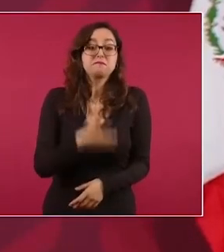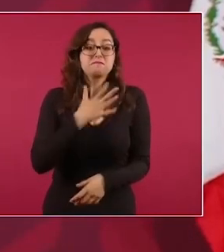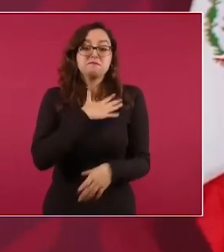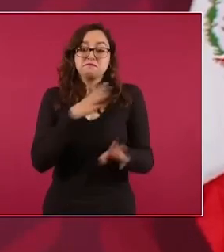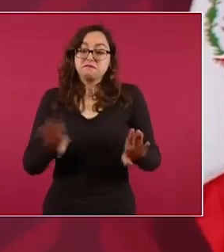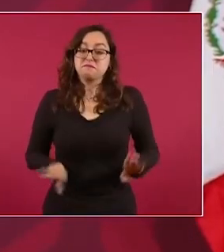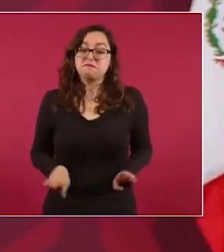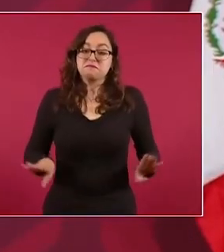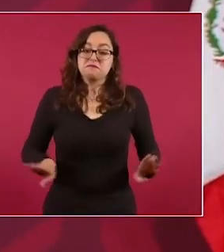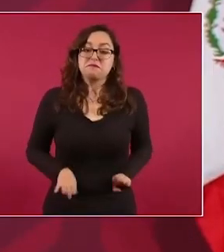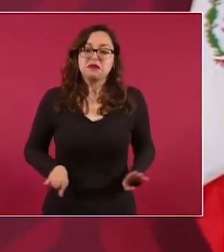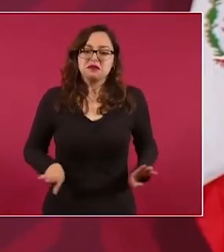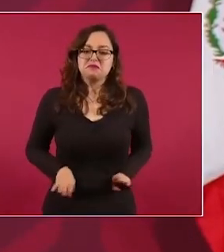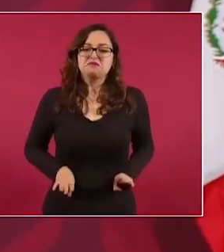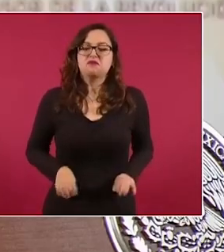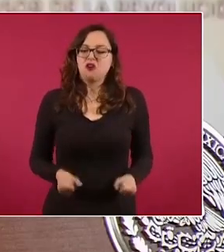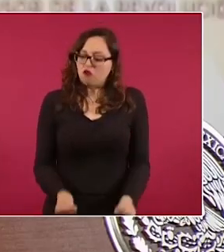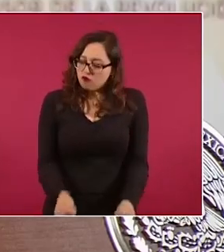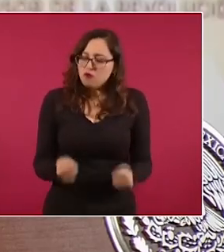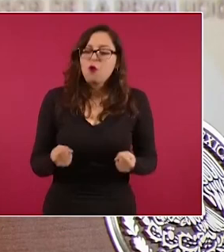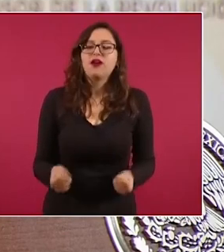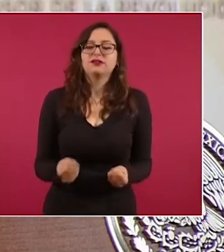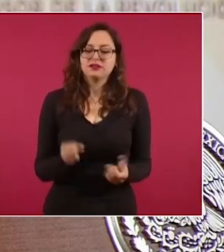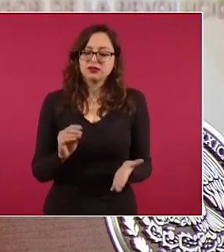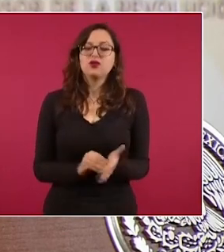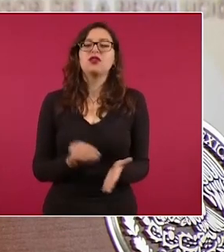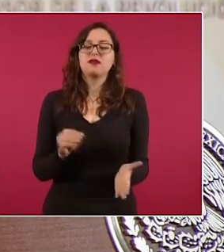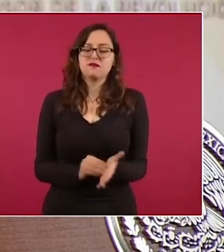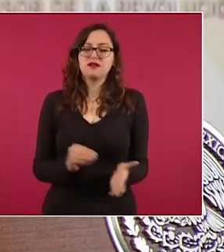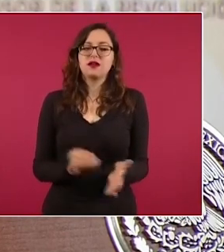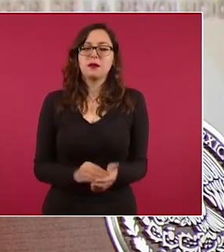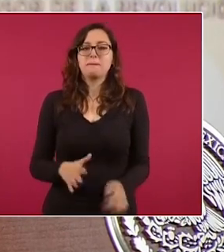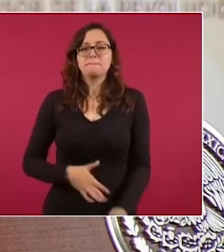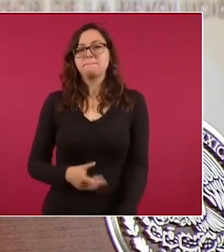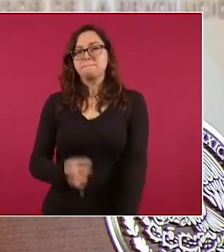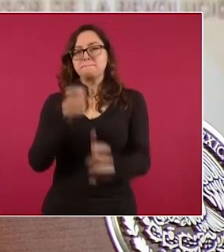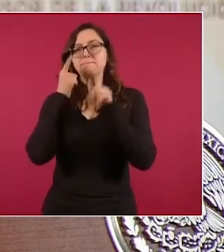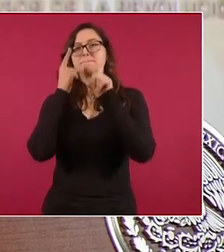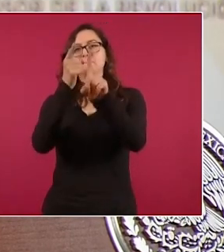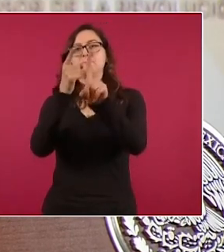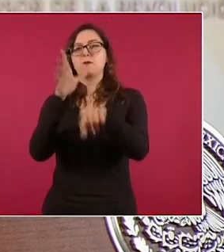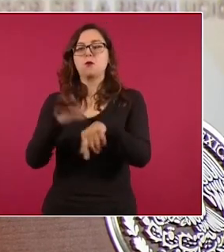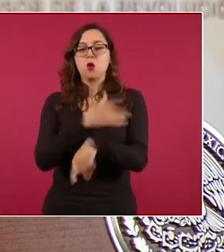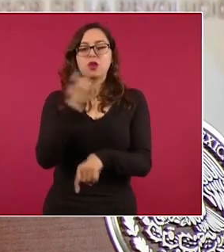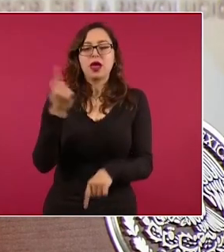y sobre todo las convicciones y el amor al pueblo